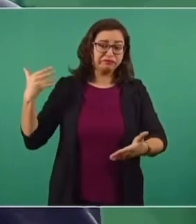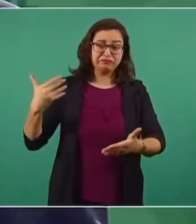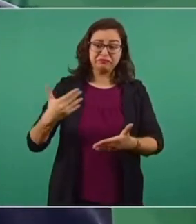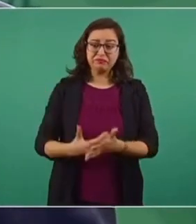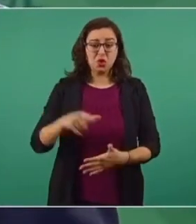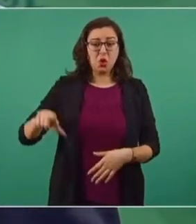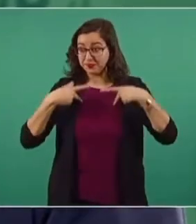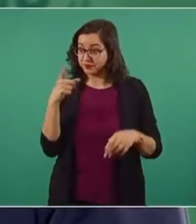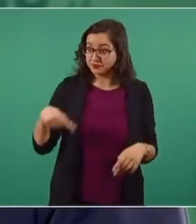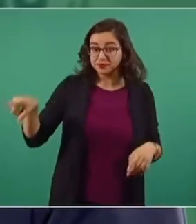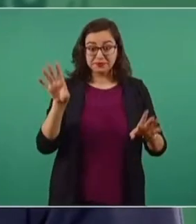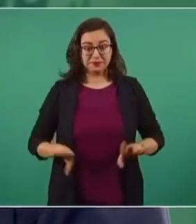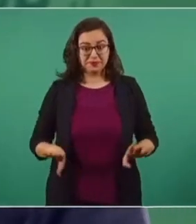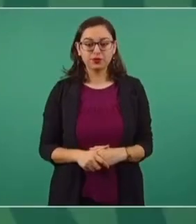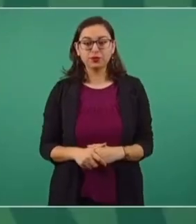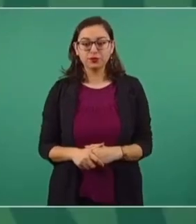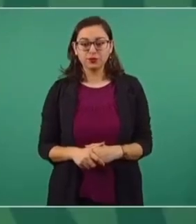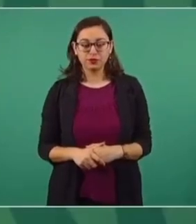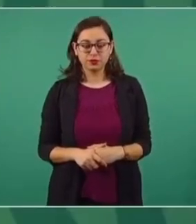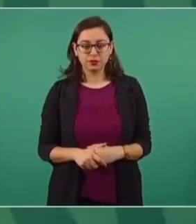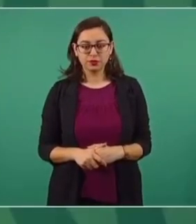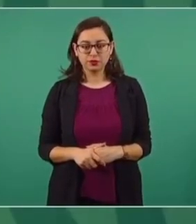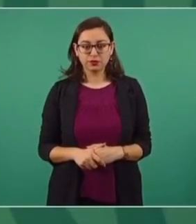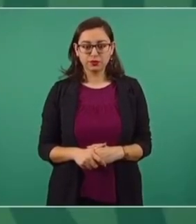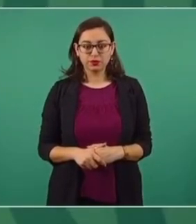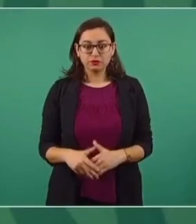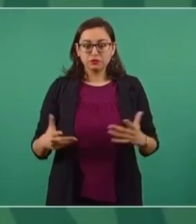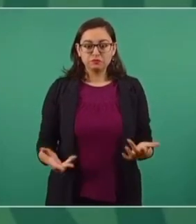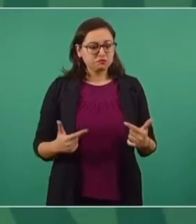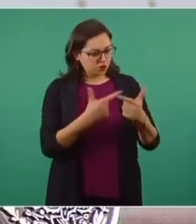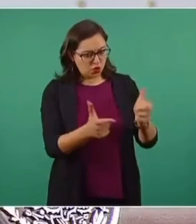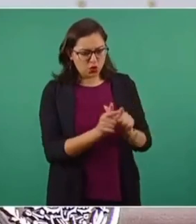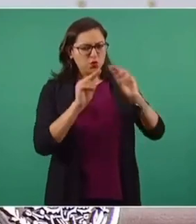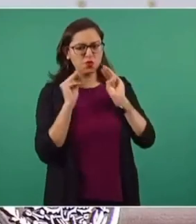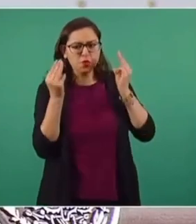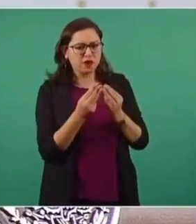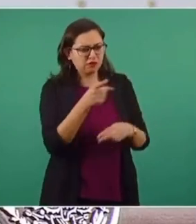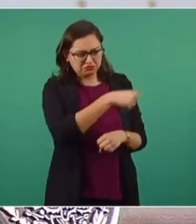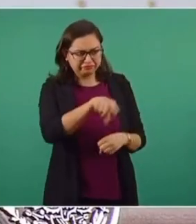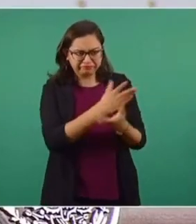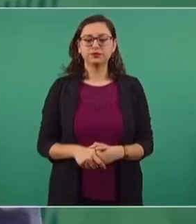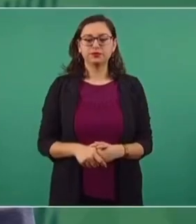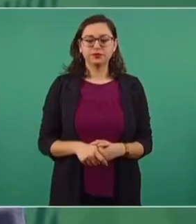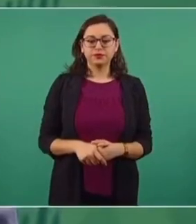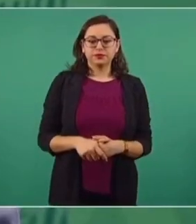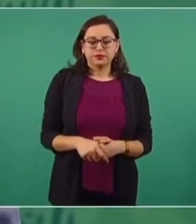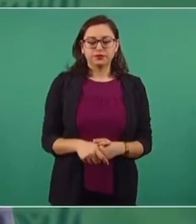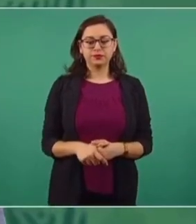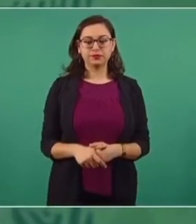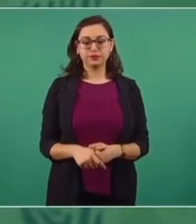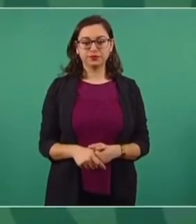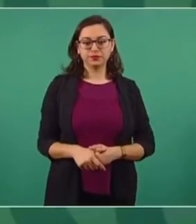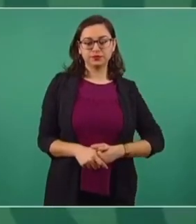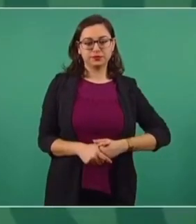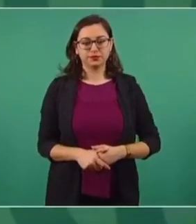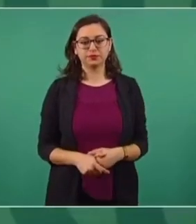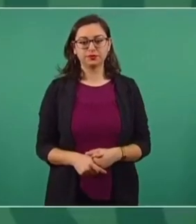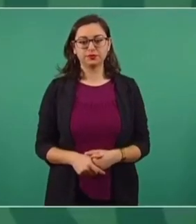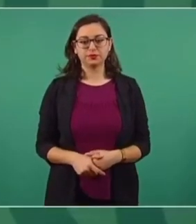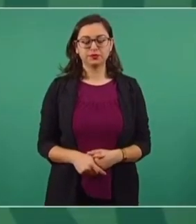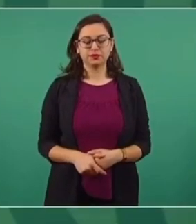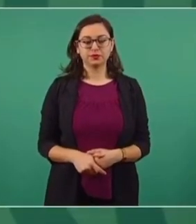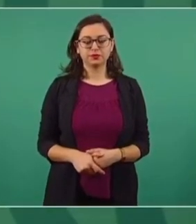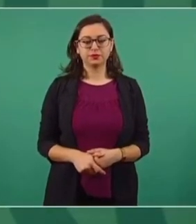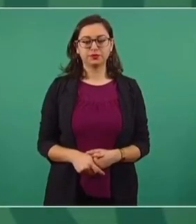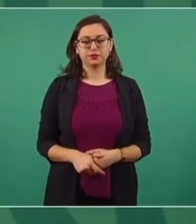Y siglos en México. Los que pertenecen a la delincuencia organizada, en general bien, se portó, creo